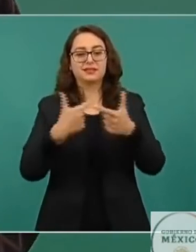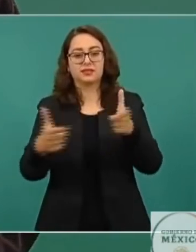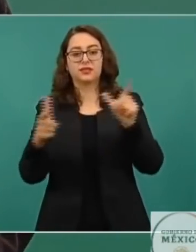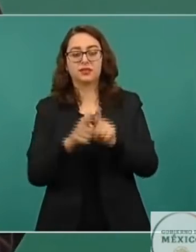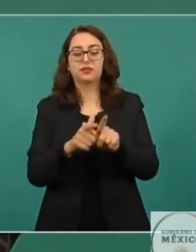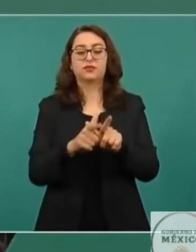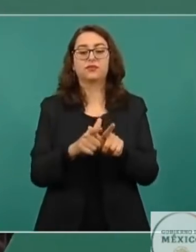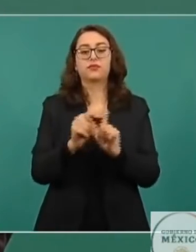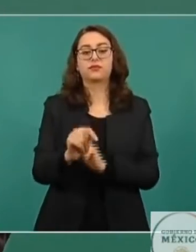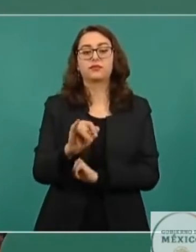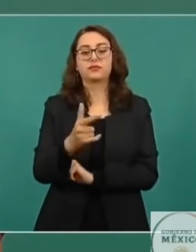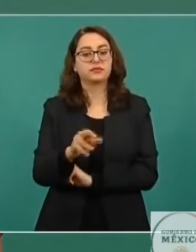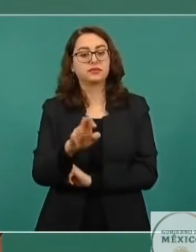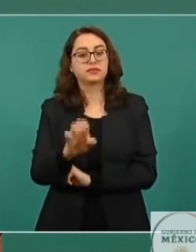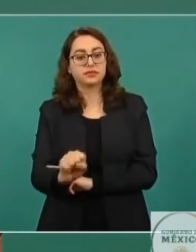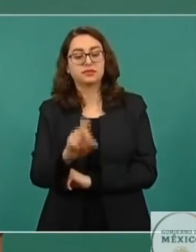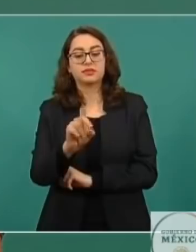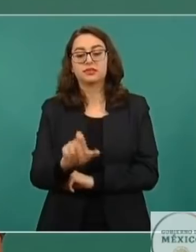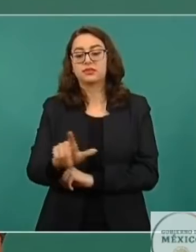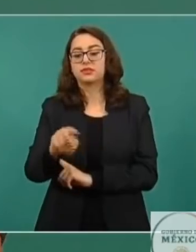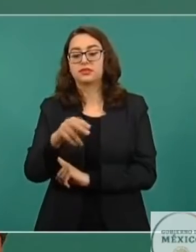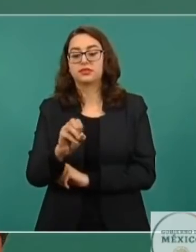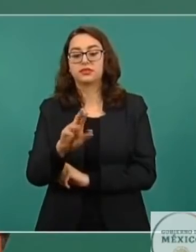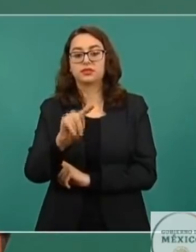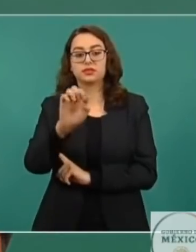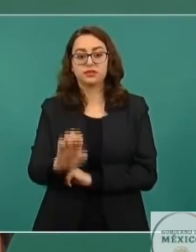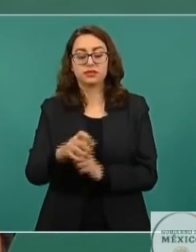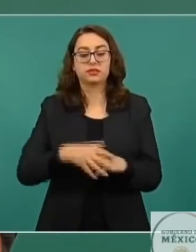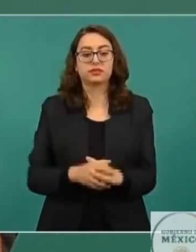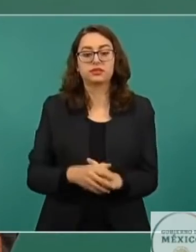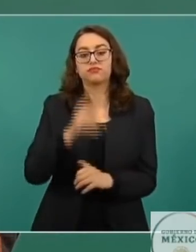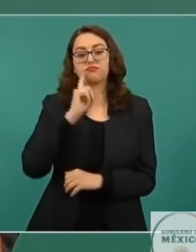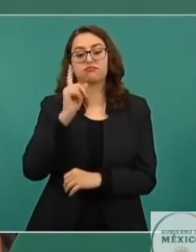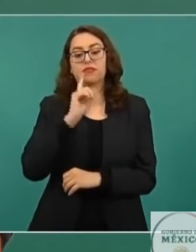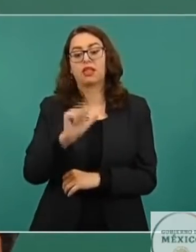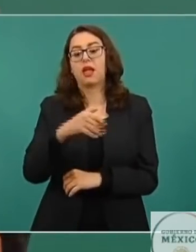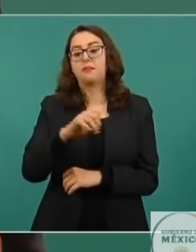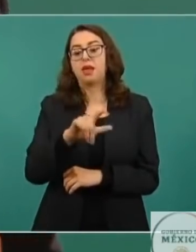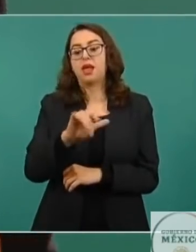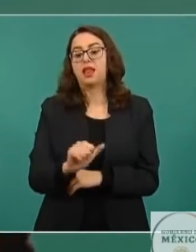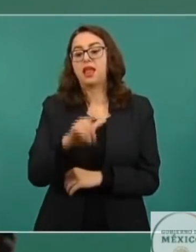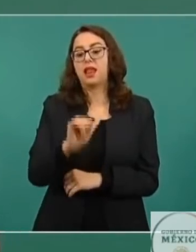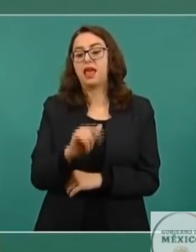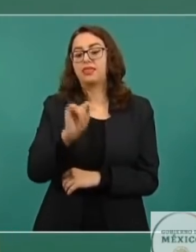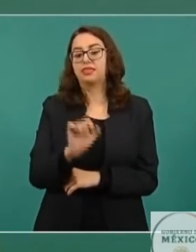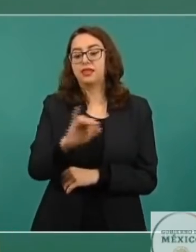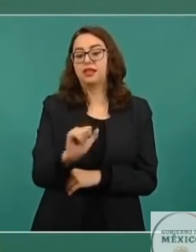Camelia la Tejana. Traición y contrabando. Una parte que dice